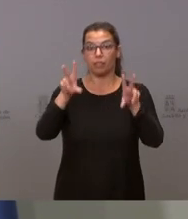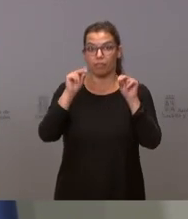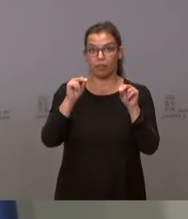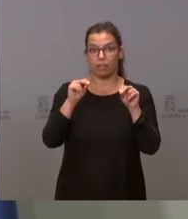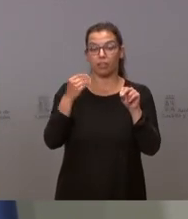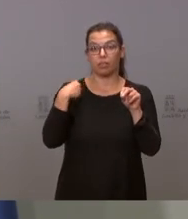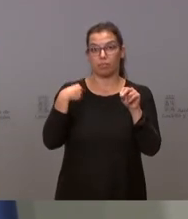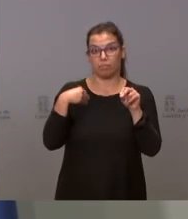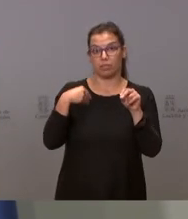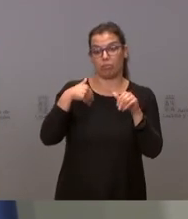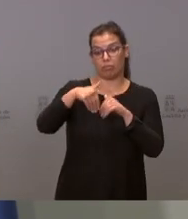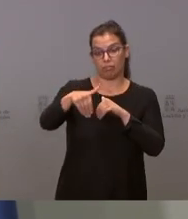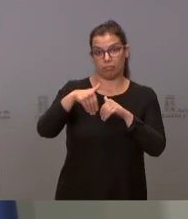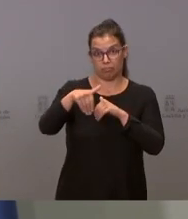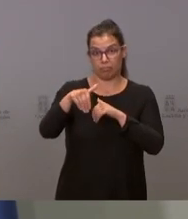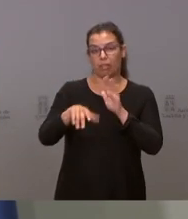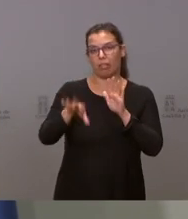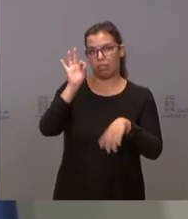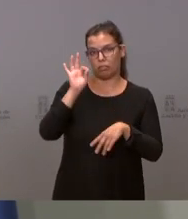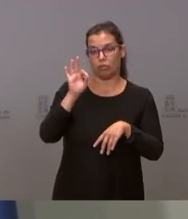periodo de sesiones habremos tomado una decisión al respecto.